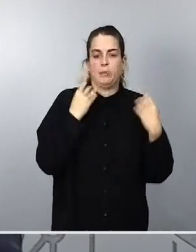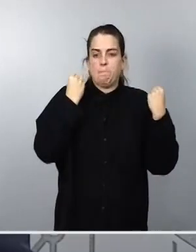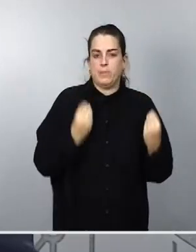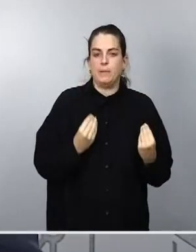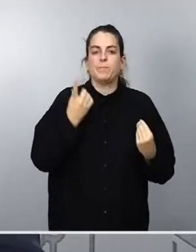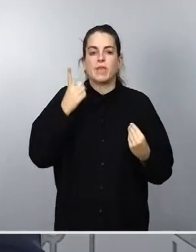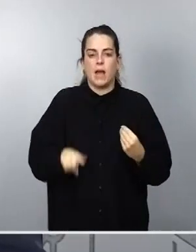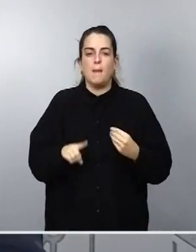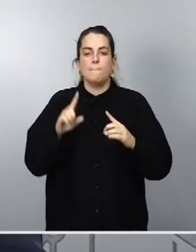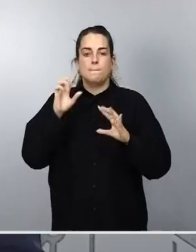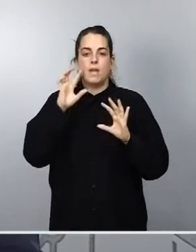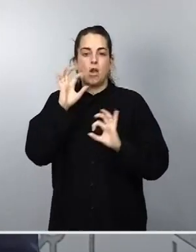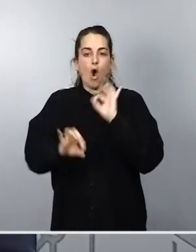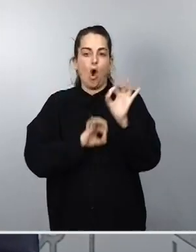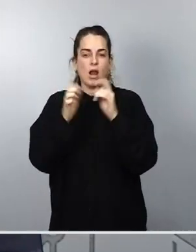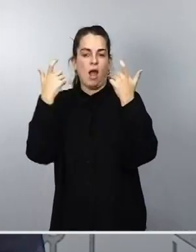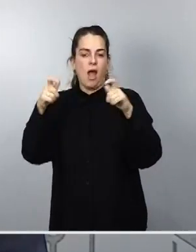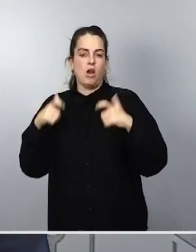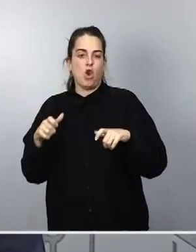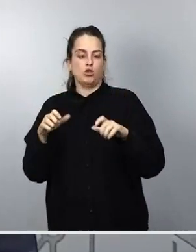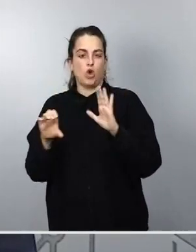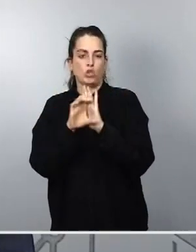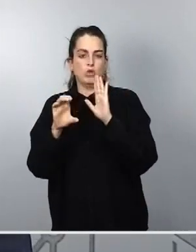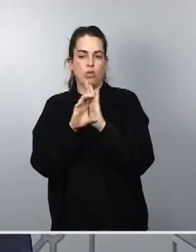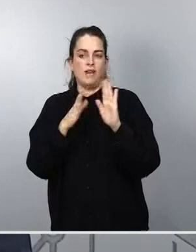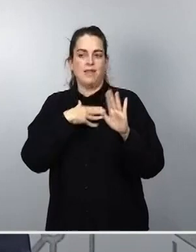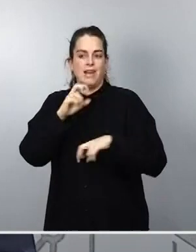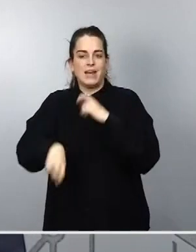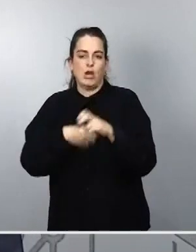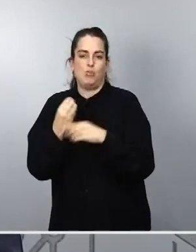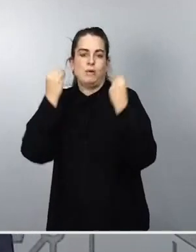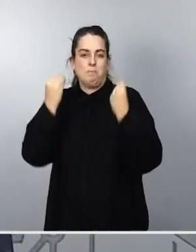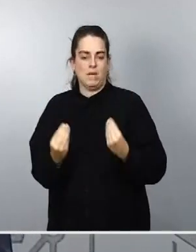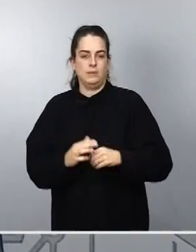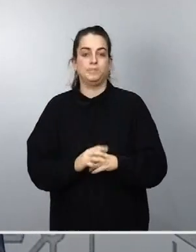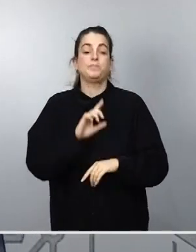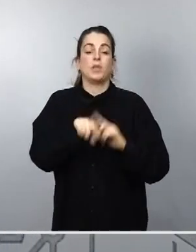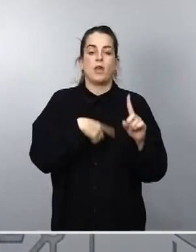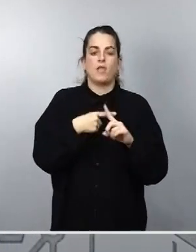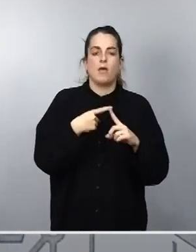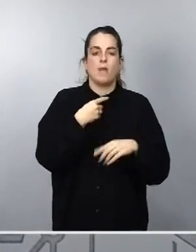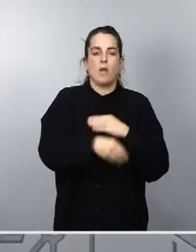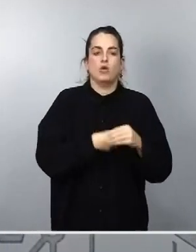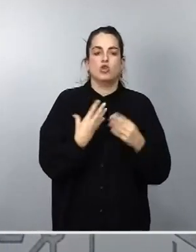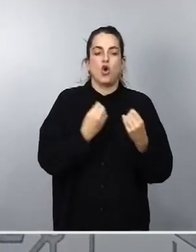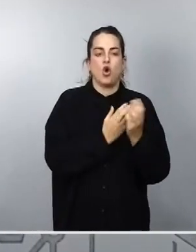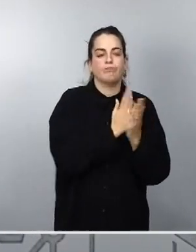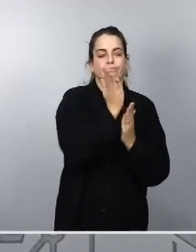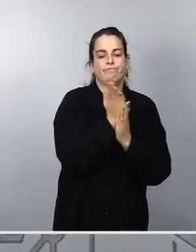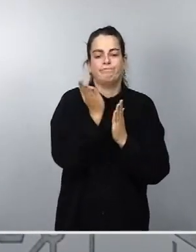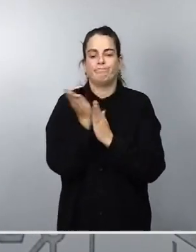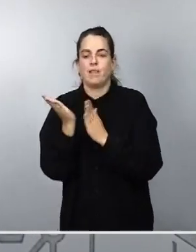constitucionales. Y lo hemos hecho, además, con distintas direcciones del Partido Popular,